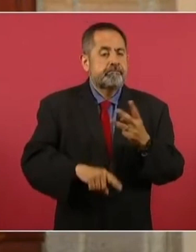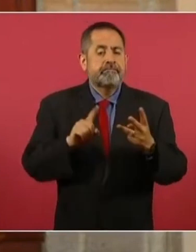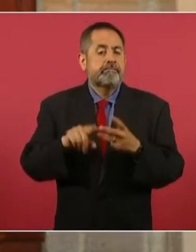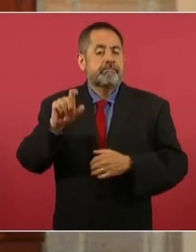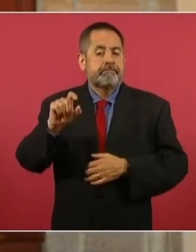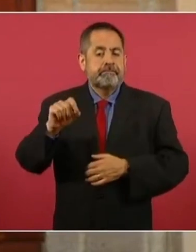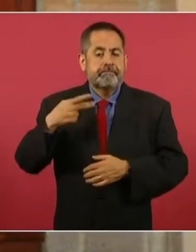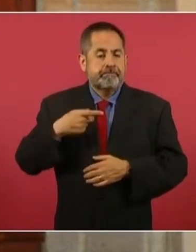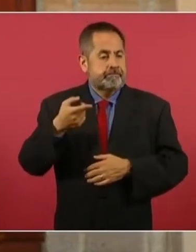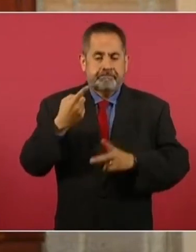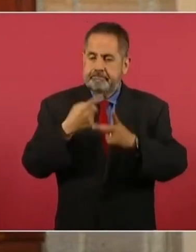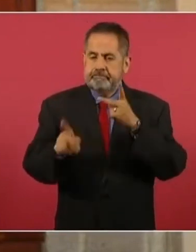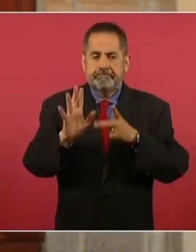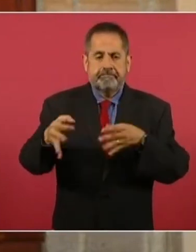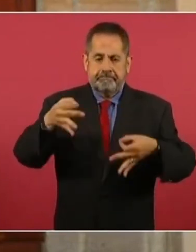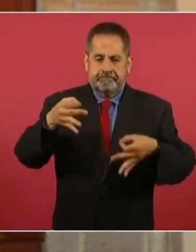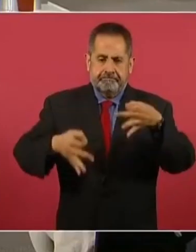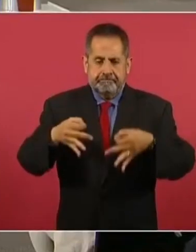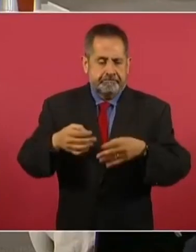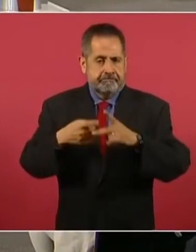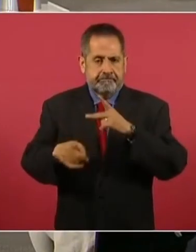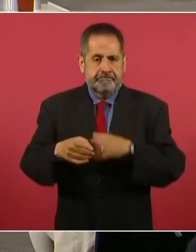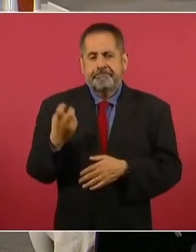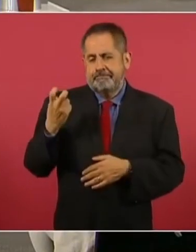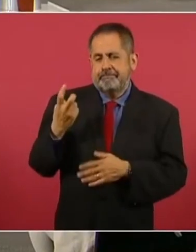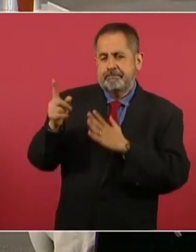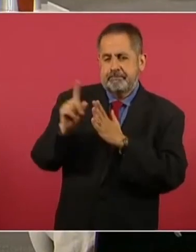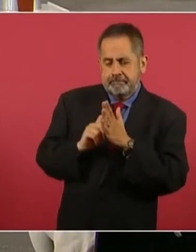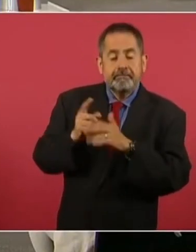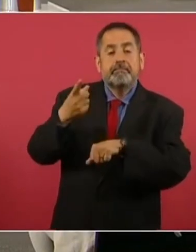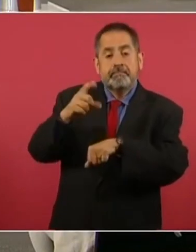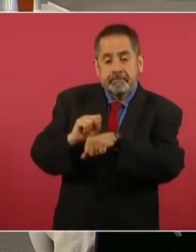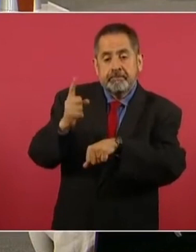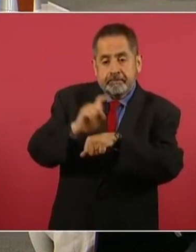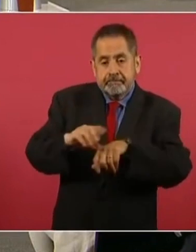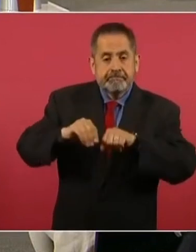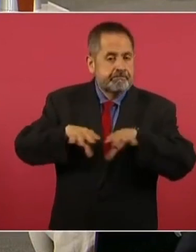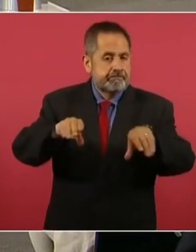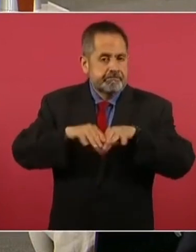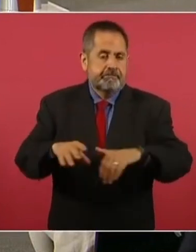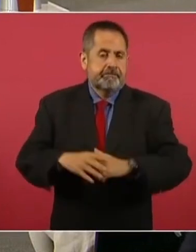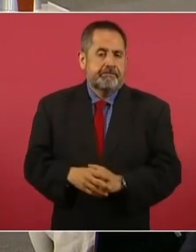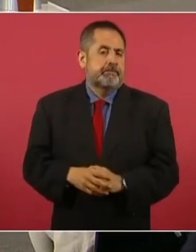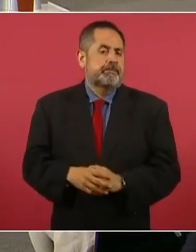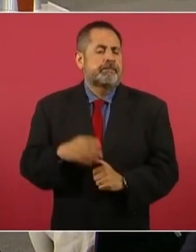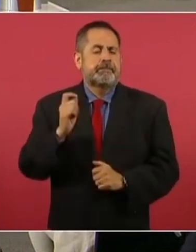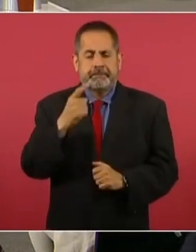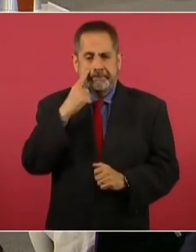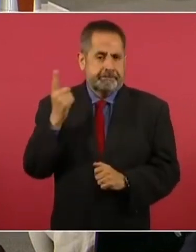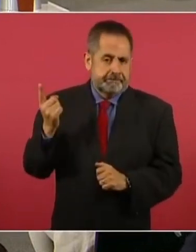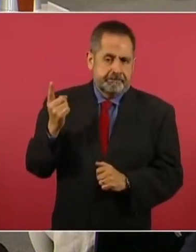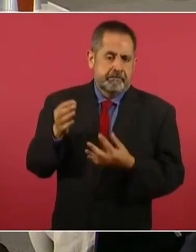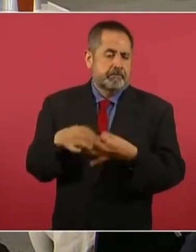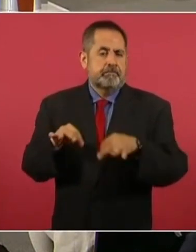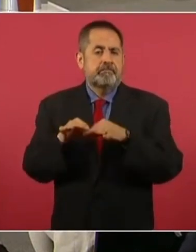proceso penal que es lo que aquí cada semana informamos en esta semana el hecho más relevante sería la